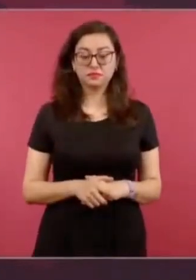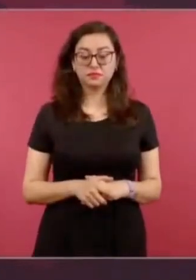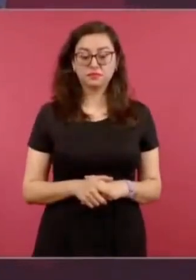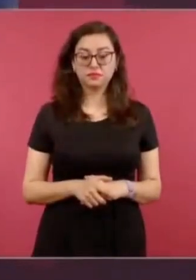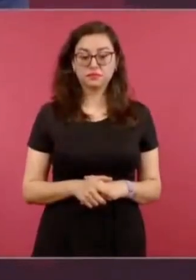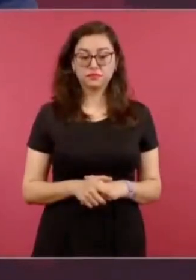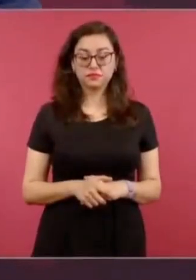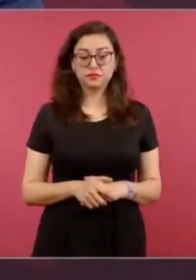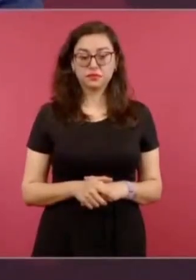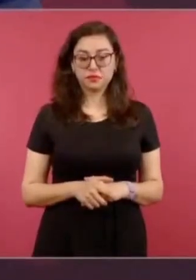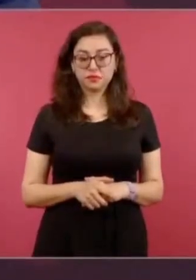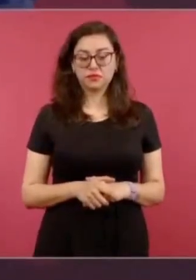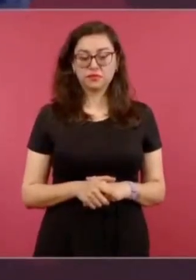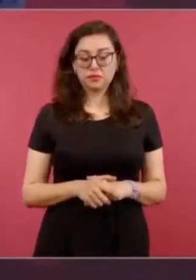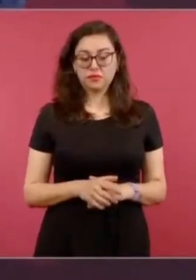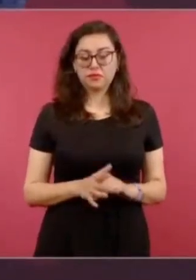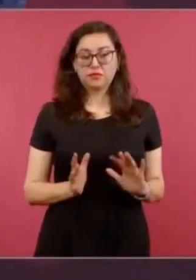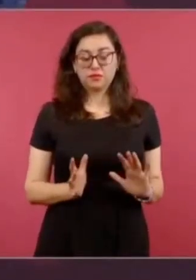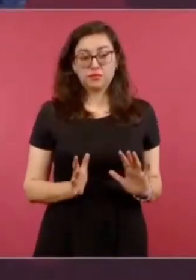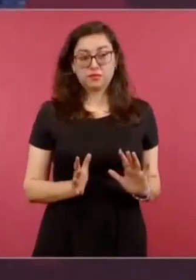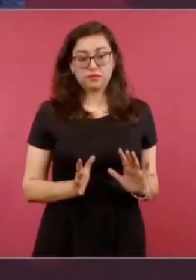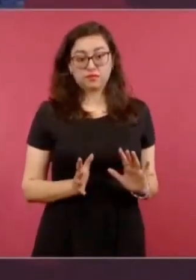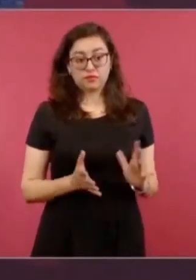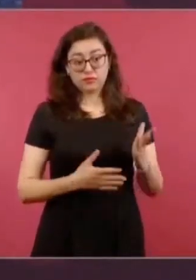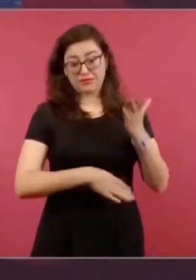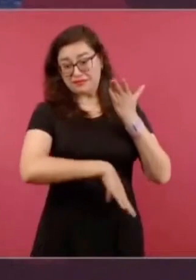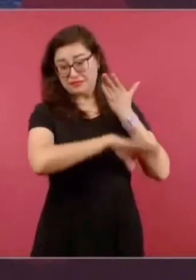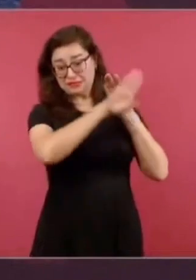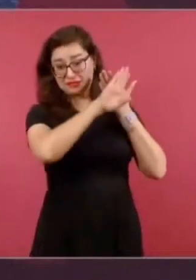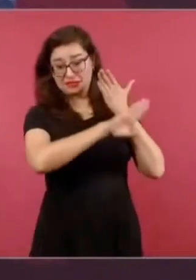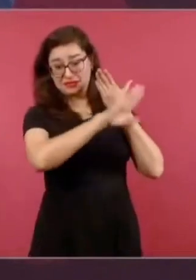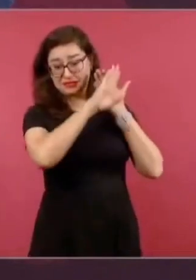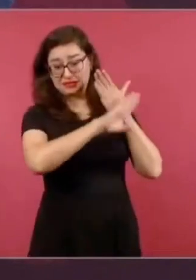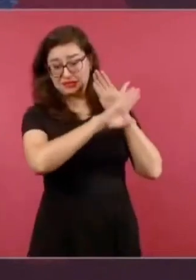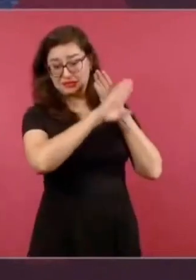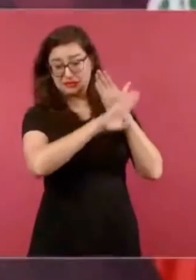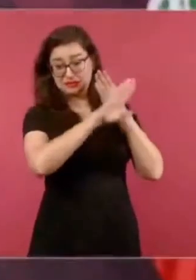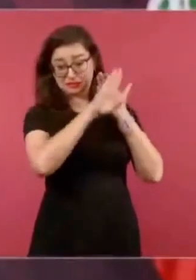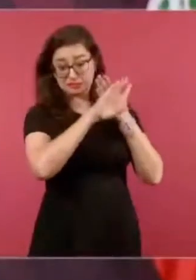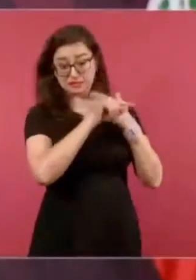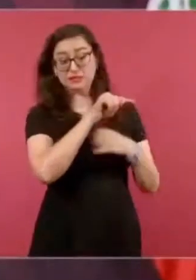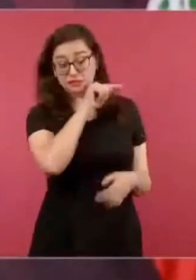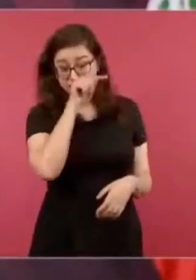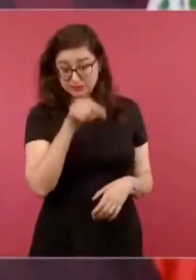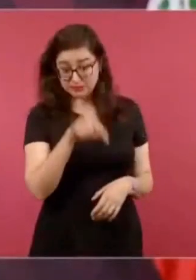actuó Loret